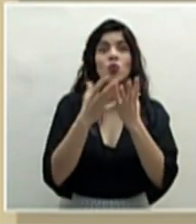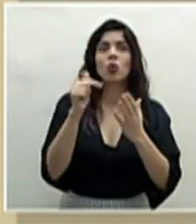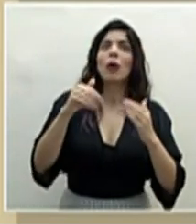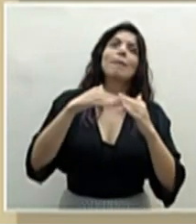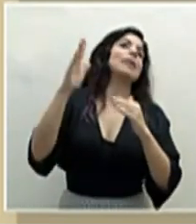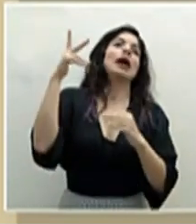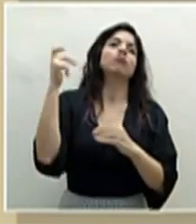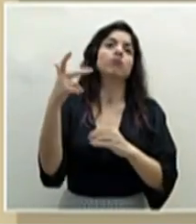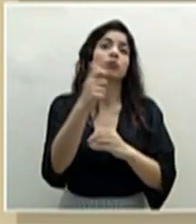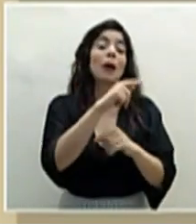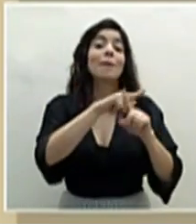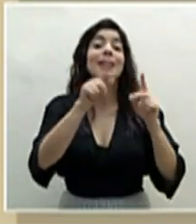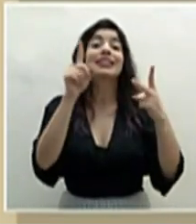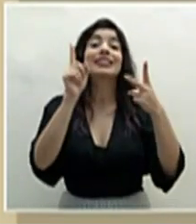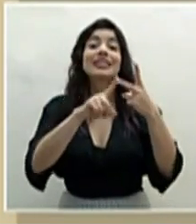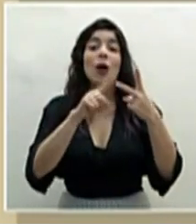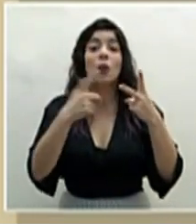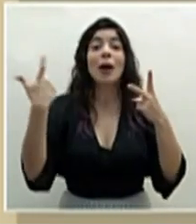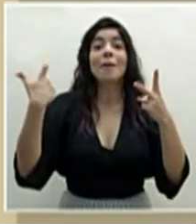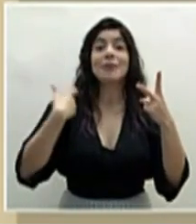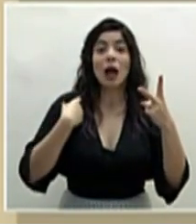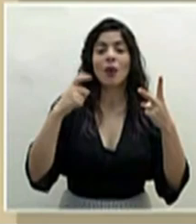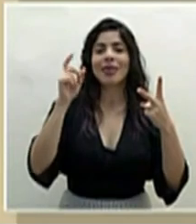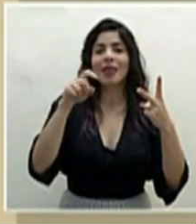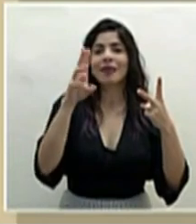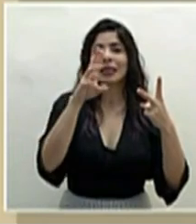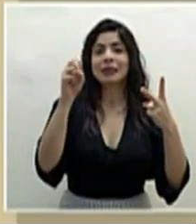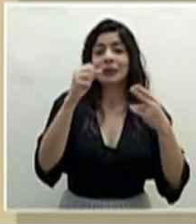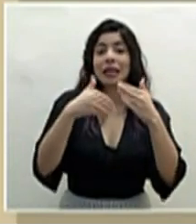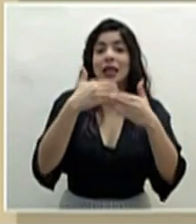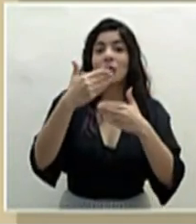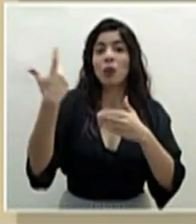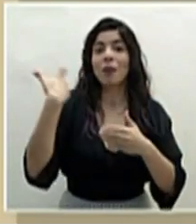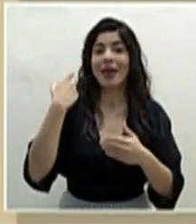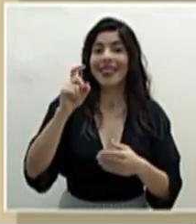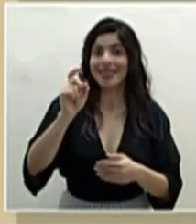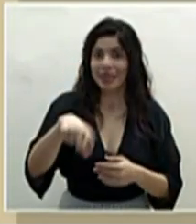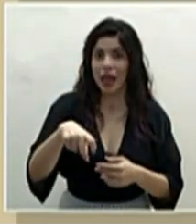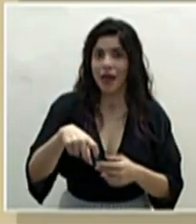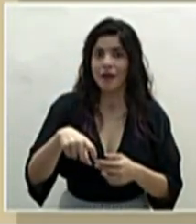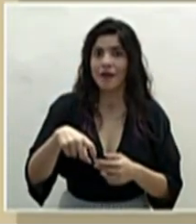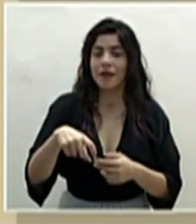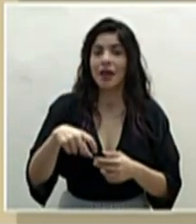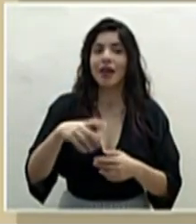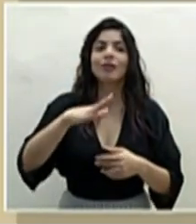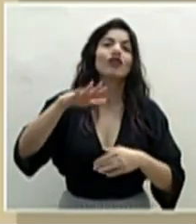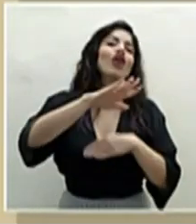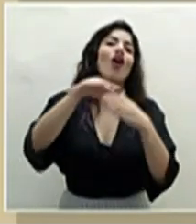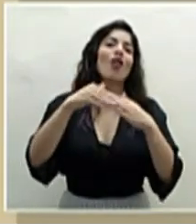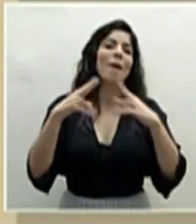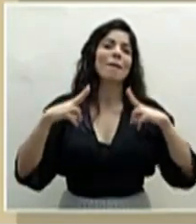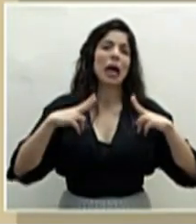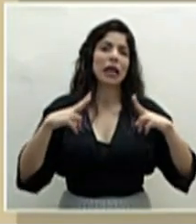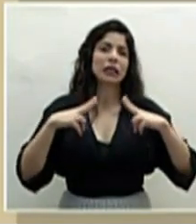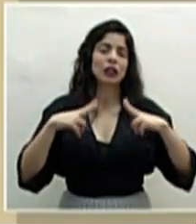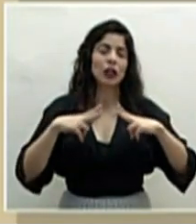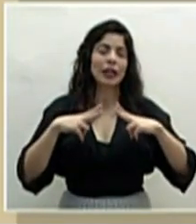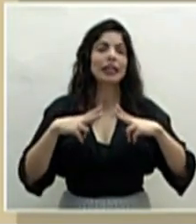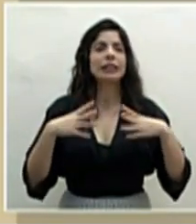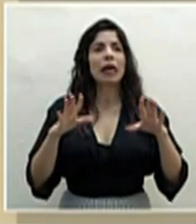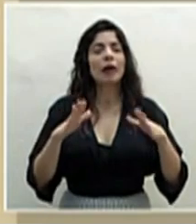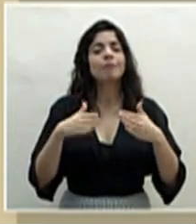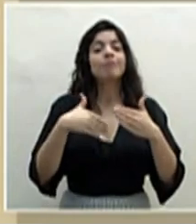Pero para la segunda dosis, que viene seis meses después, estábamos de vacaciones y luego